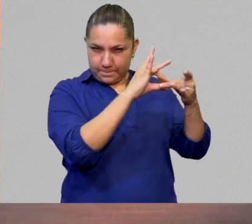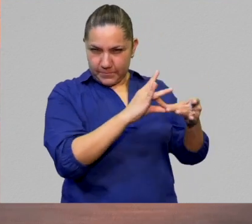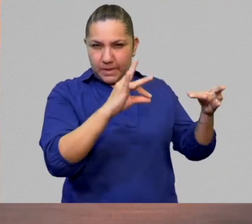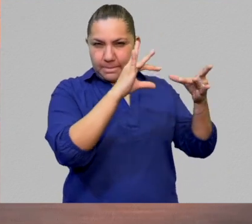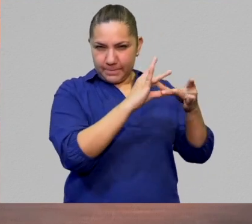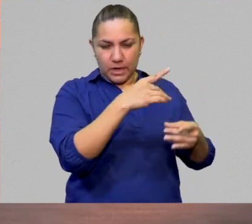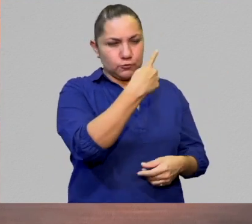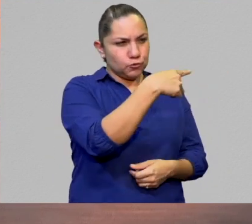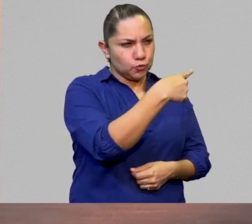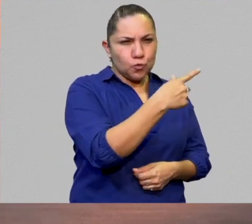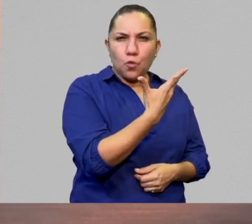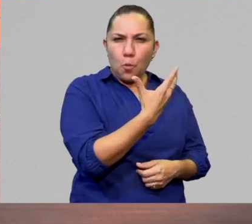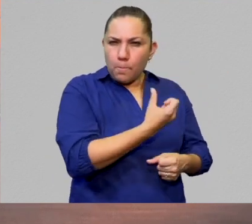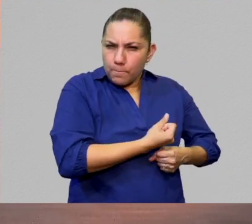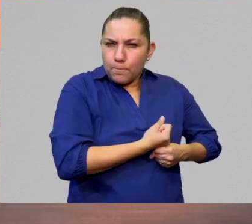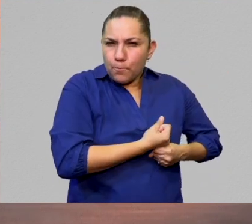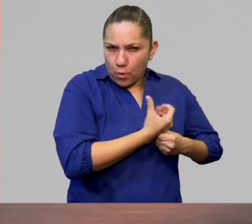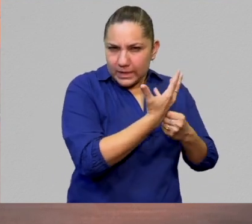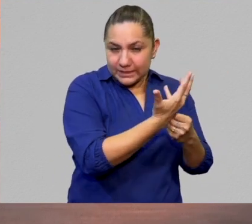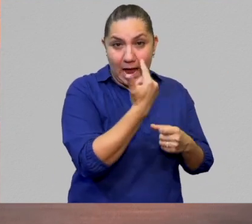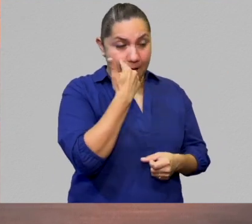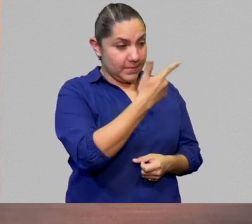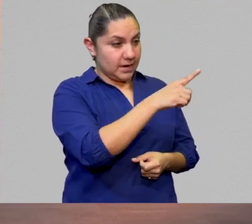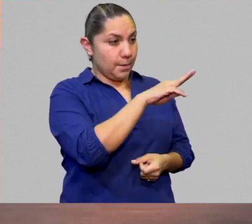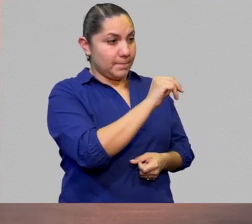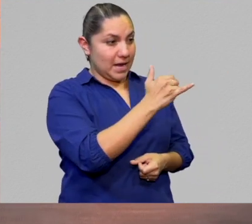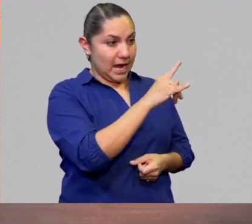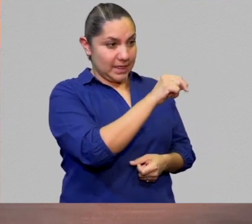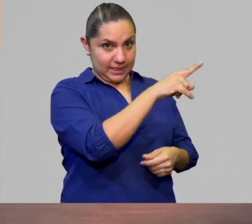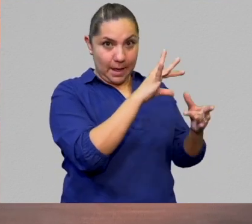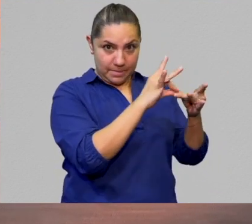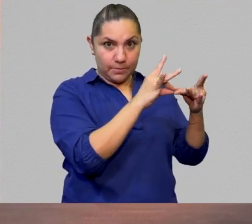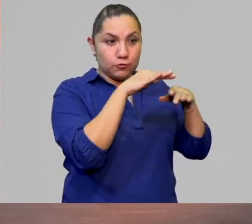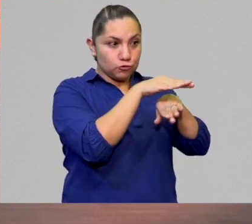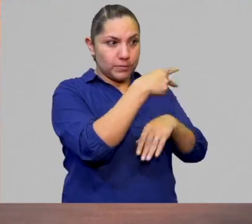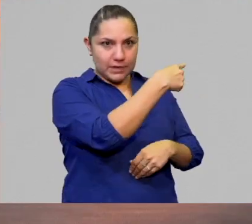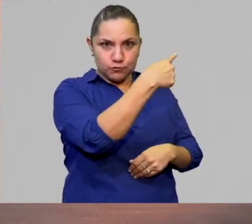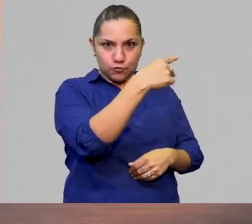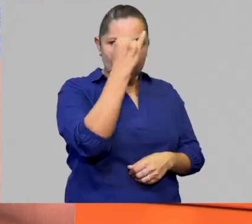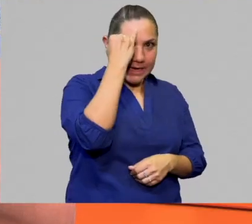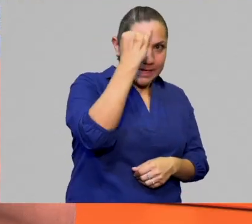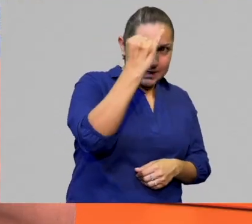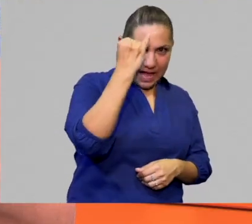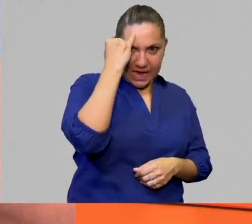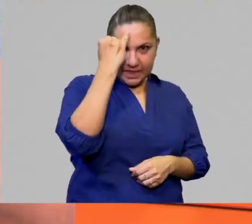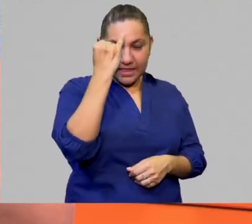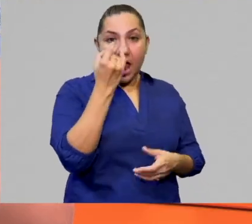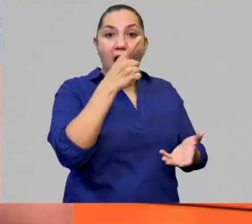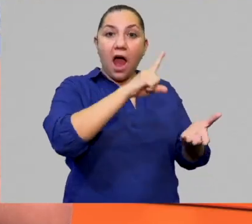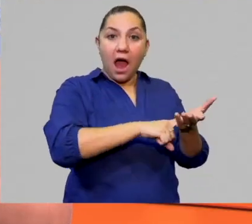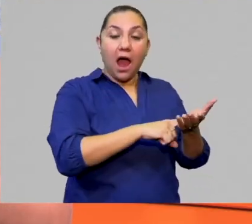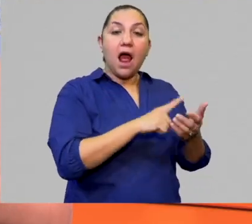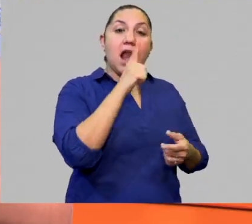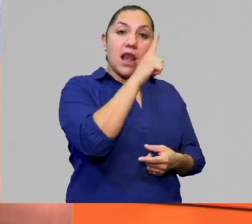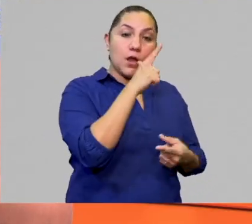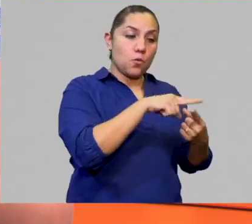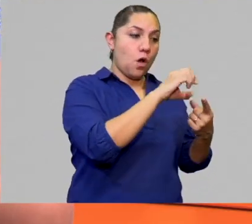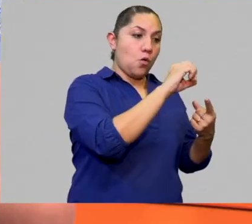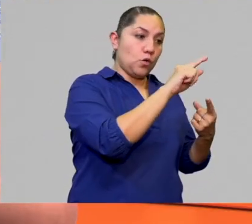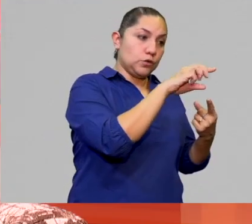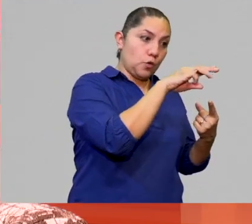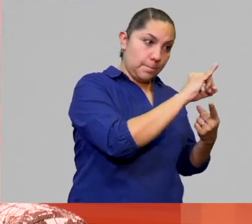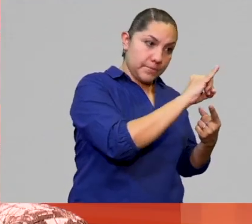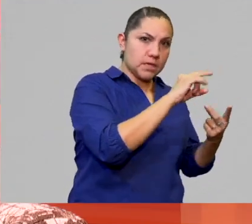a Margarita que nos lea algunos de sus aforismos en español y en otomí para que veamos